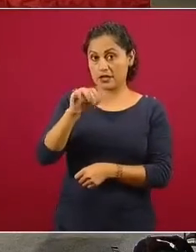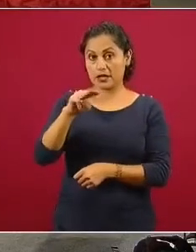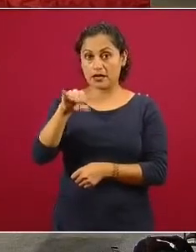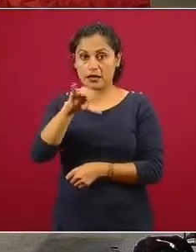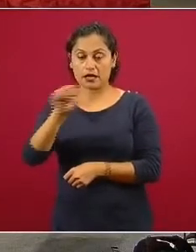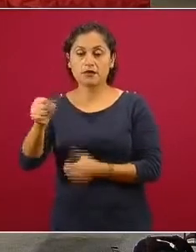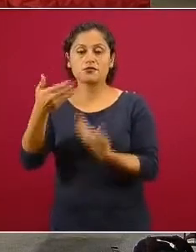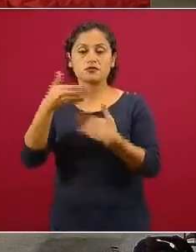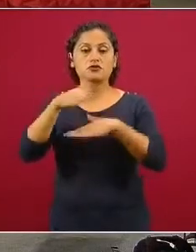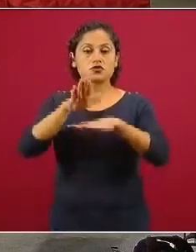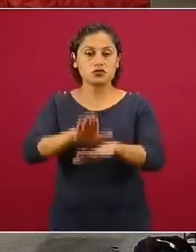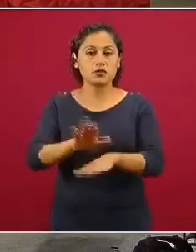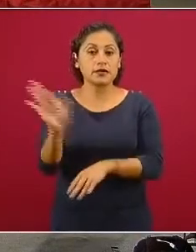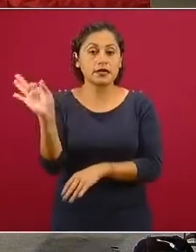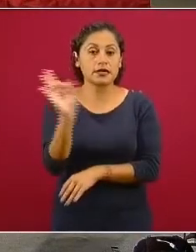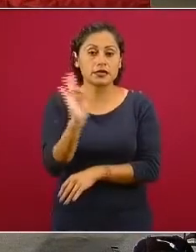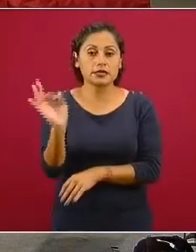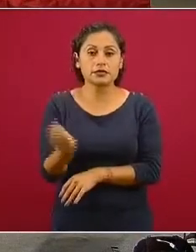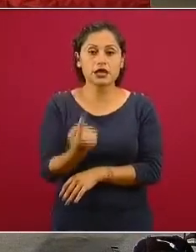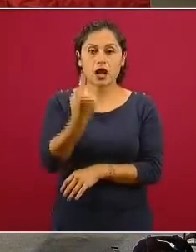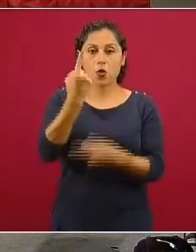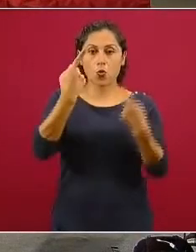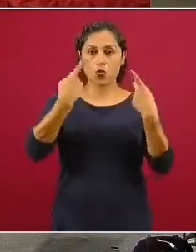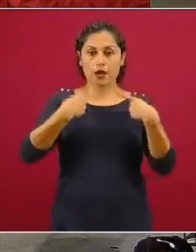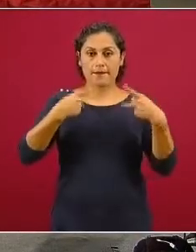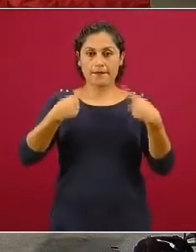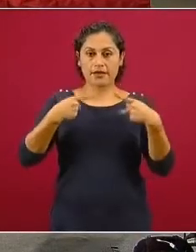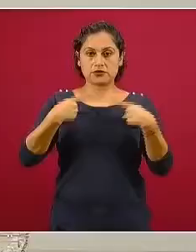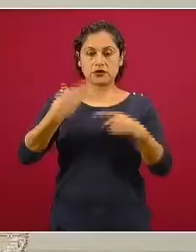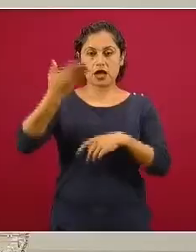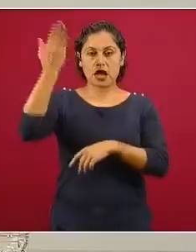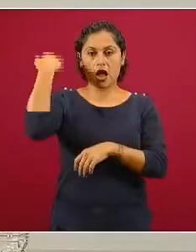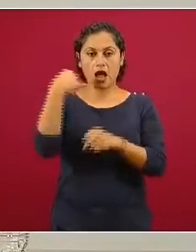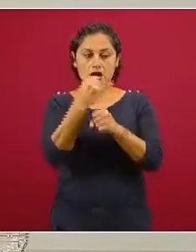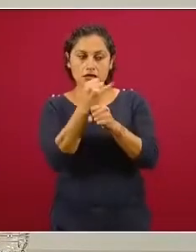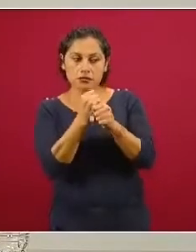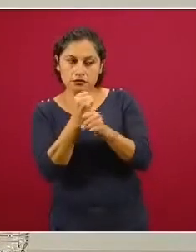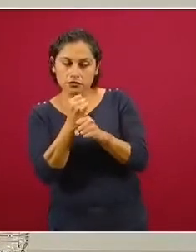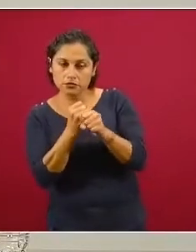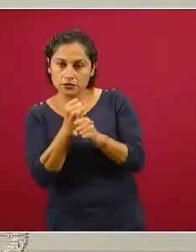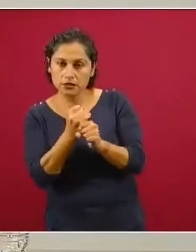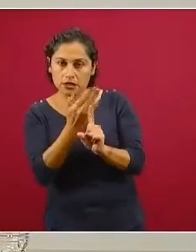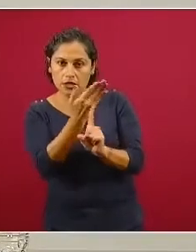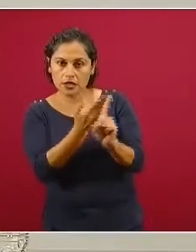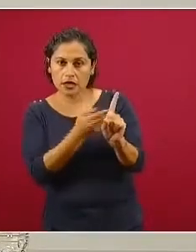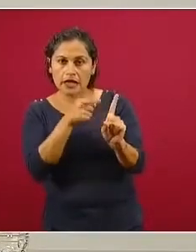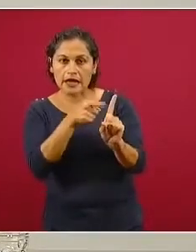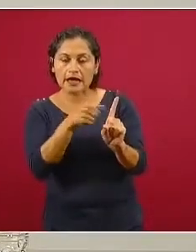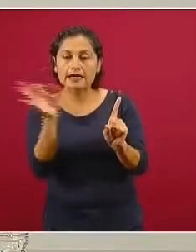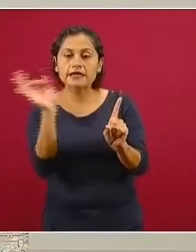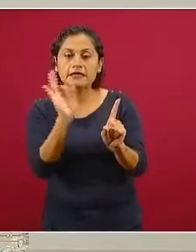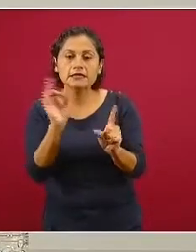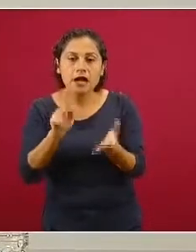relación a un probable caso o un caso que se encontraba bajo investigación de probable reinfección.